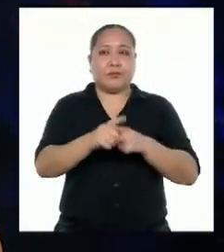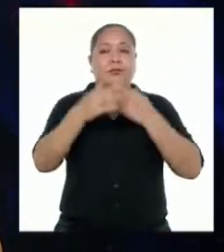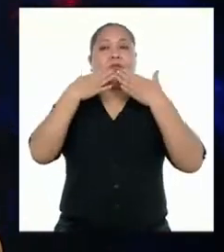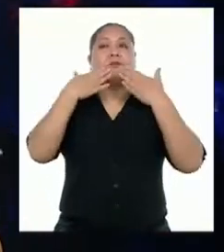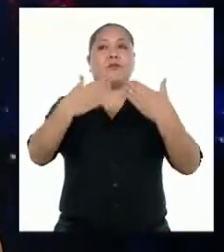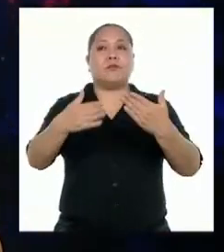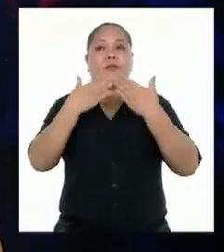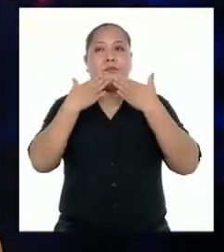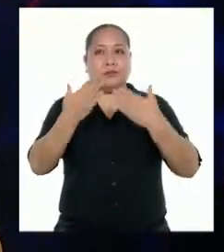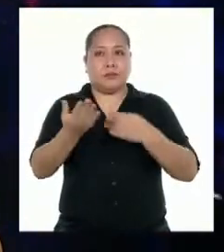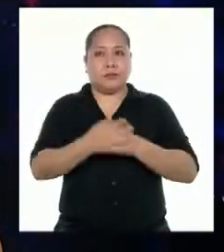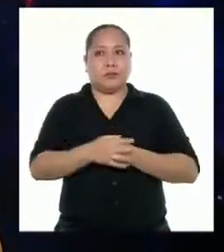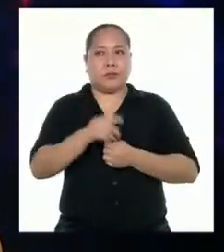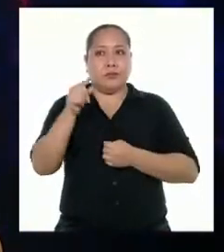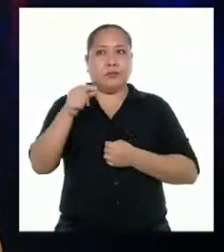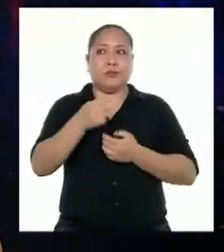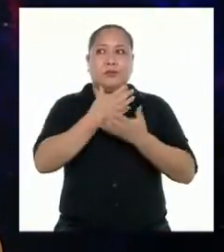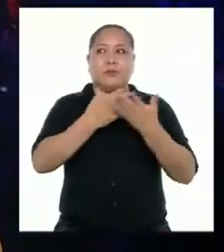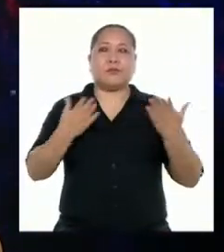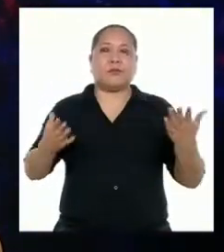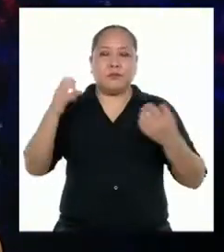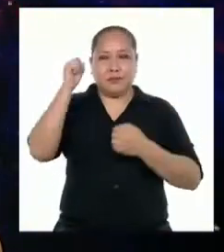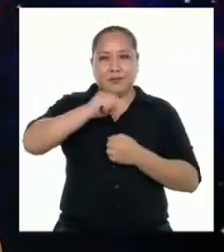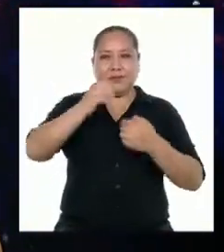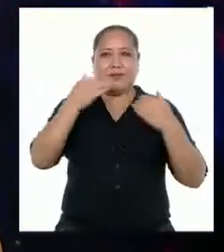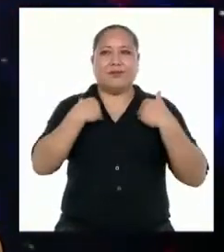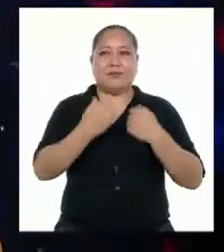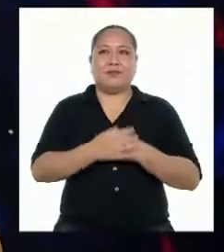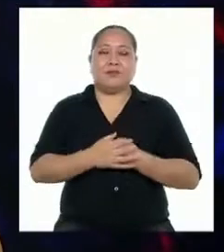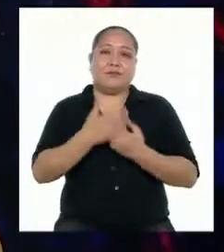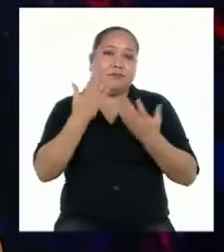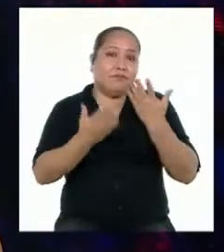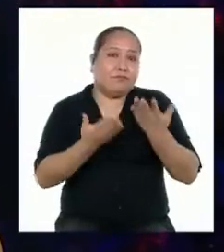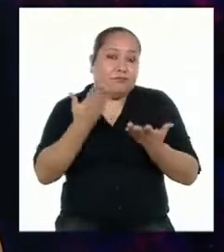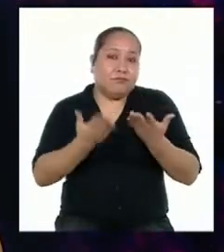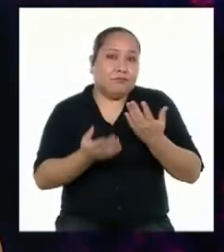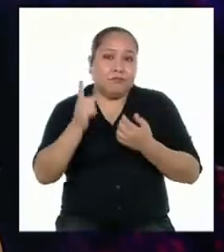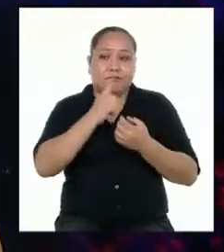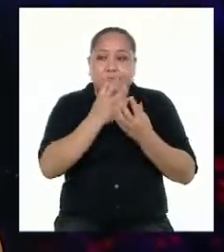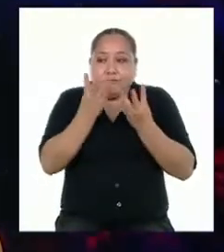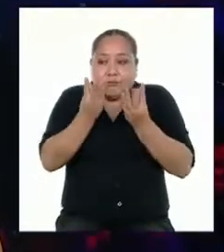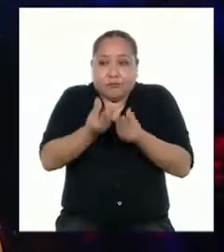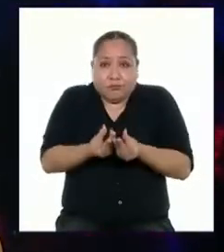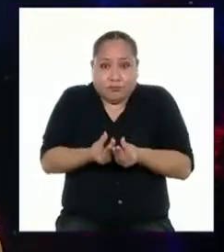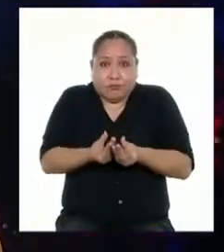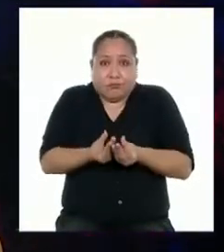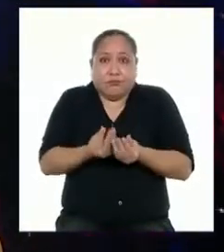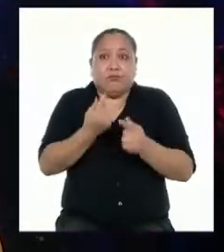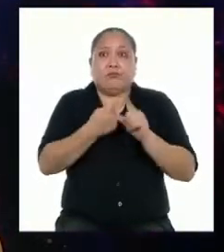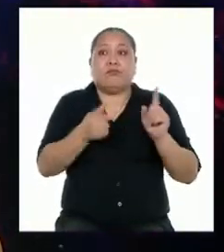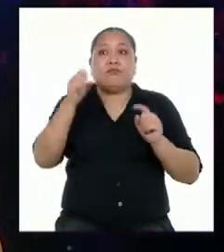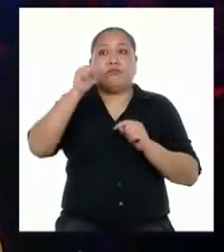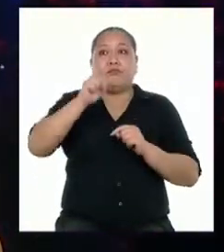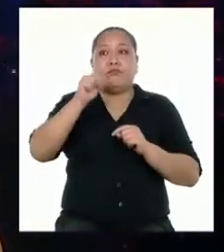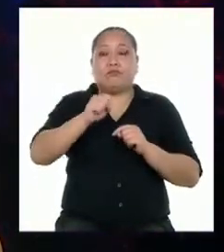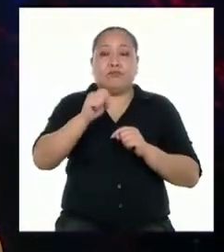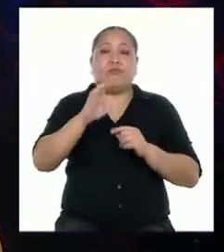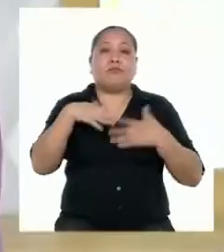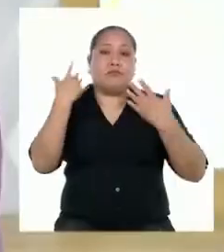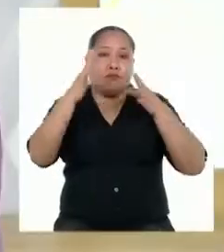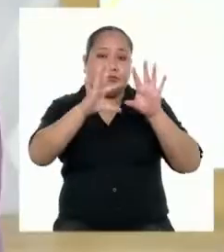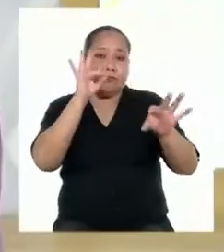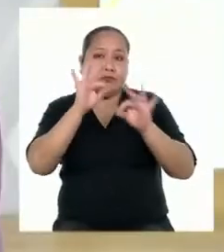agradecidas y agradecidos por las cosas que sí tenemos. Tal vez no sea mucho, pero siempre hay algo.